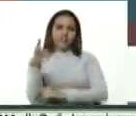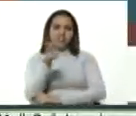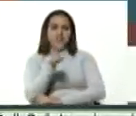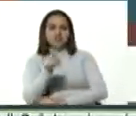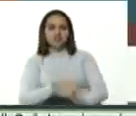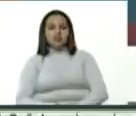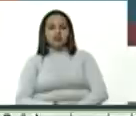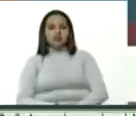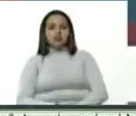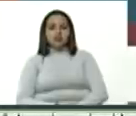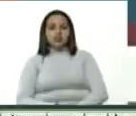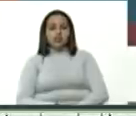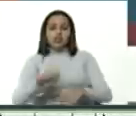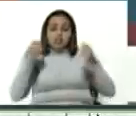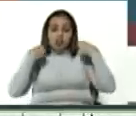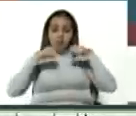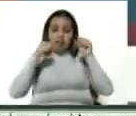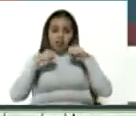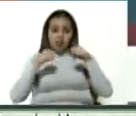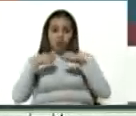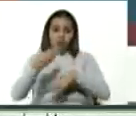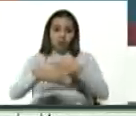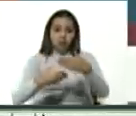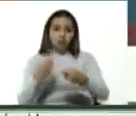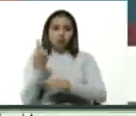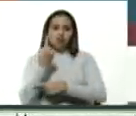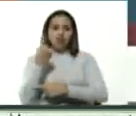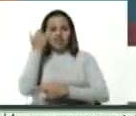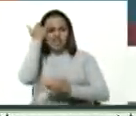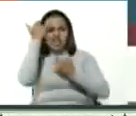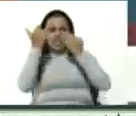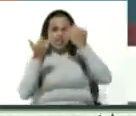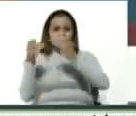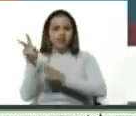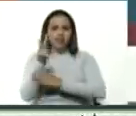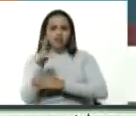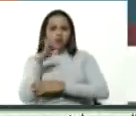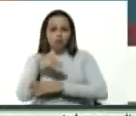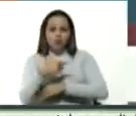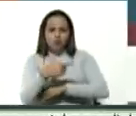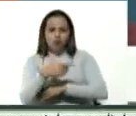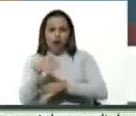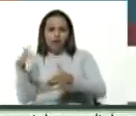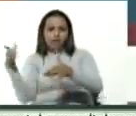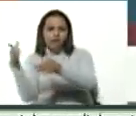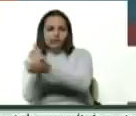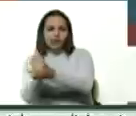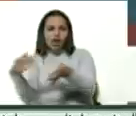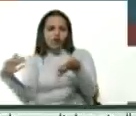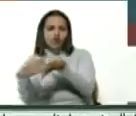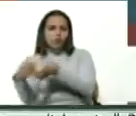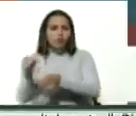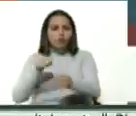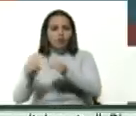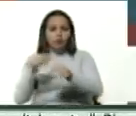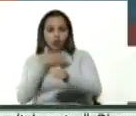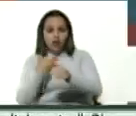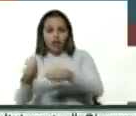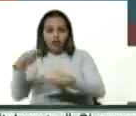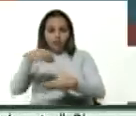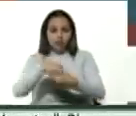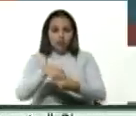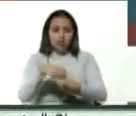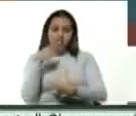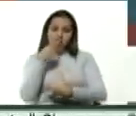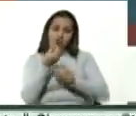llevó la incursión adelante, solo que la inteligencia de Venezuela detectó esta operación, este movimiento. Hubo confesiones,